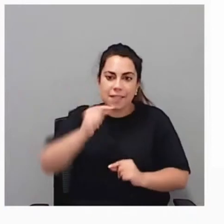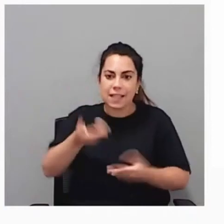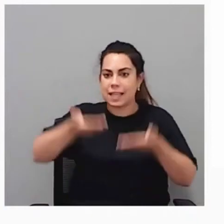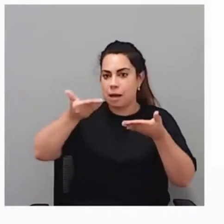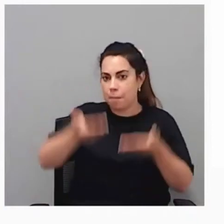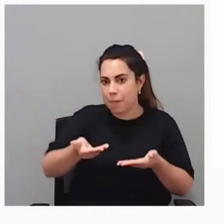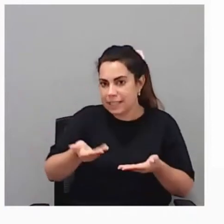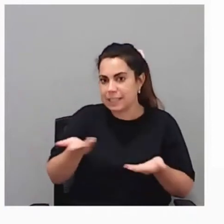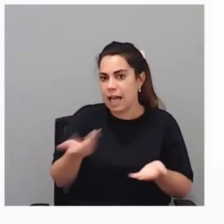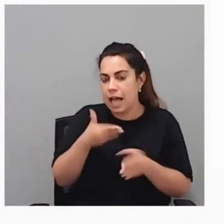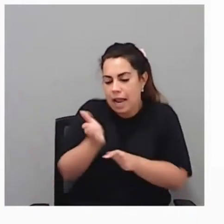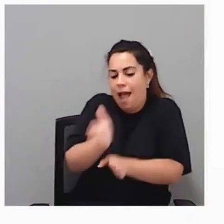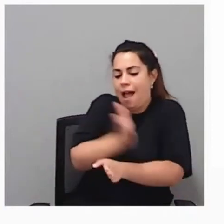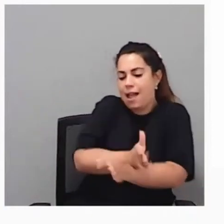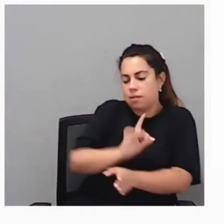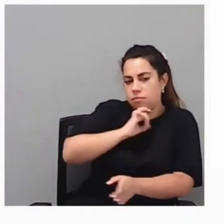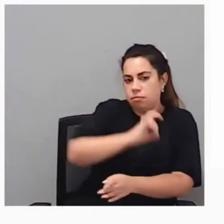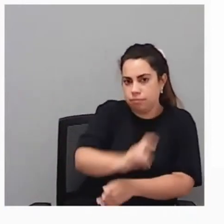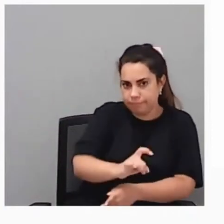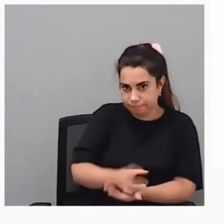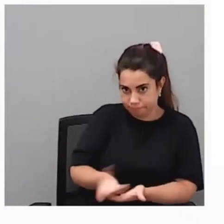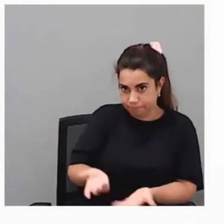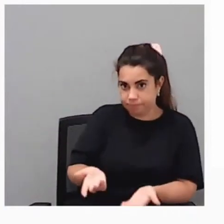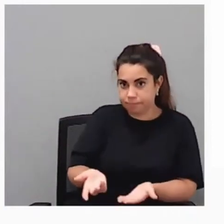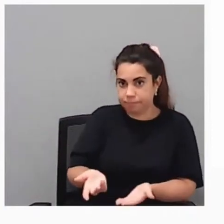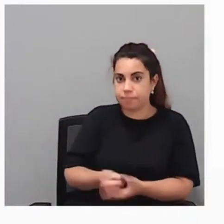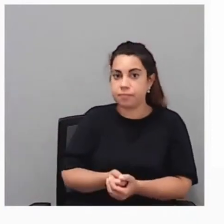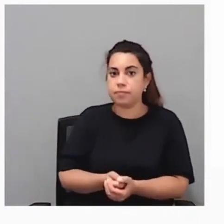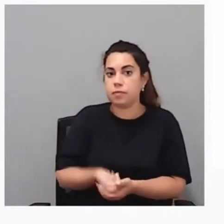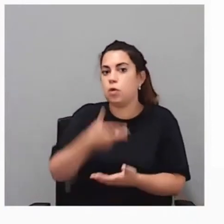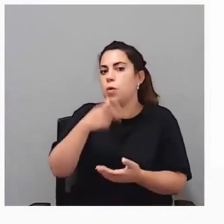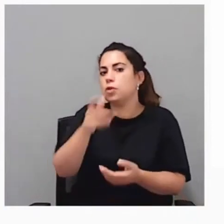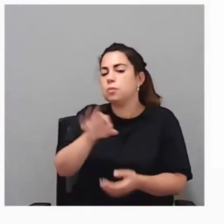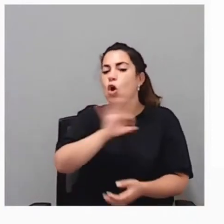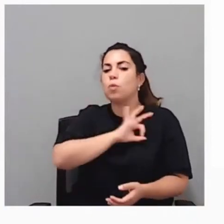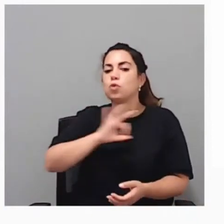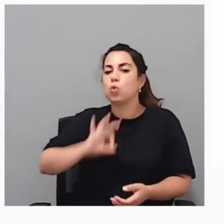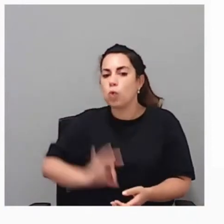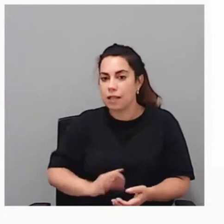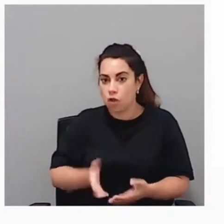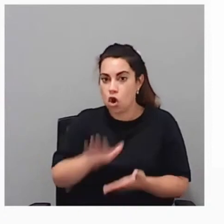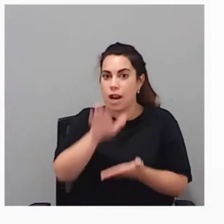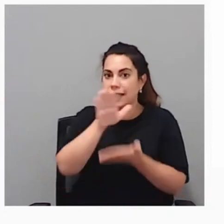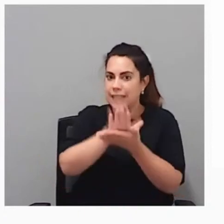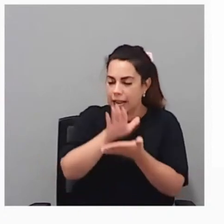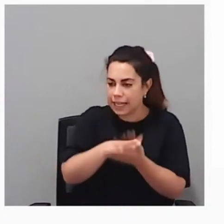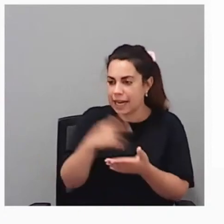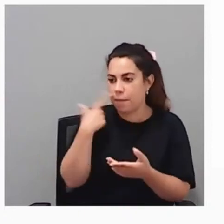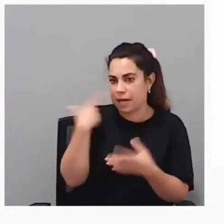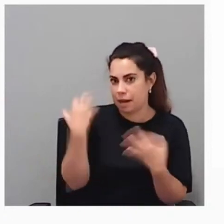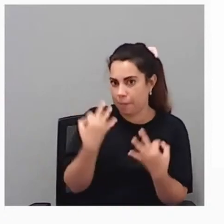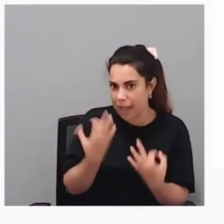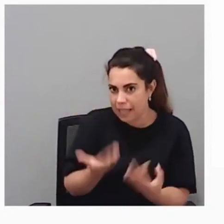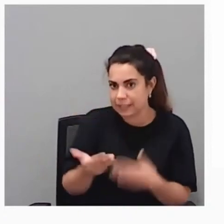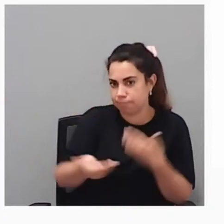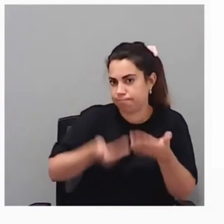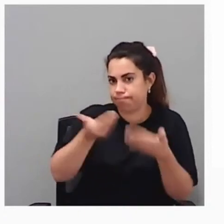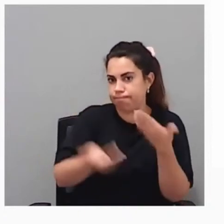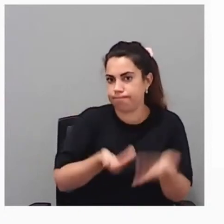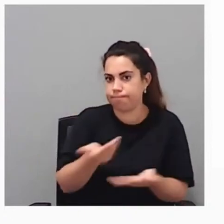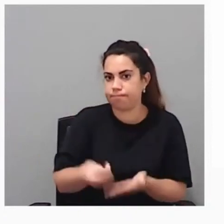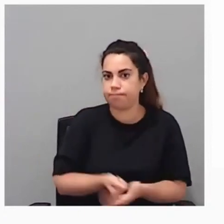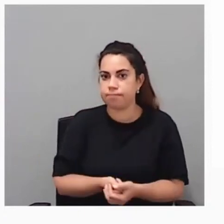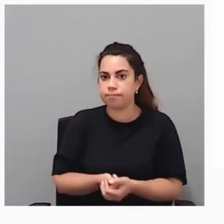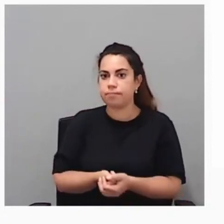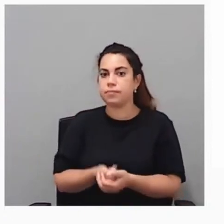o la auscultación, bueno, pues tranquila, te van a pasar esto. Antes también, con materiales también, con